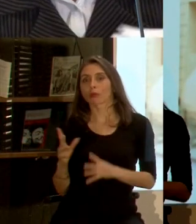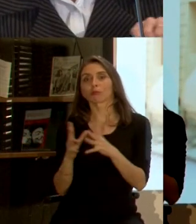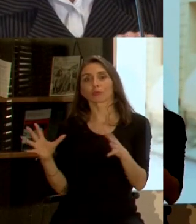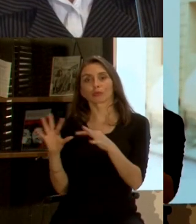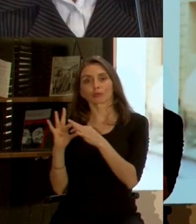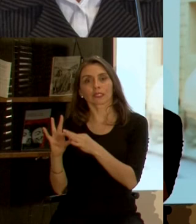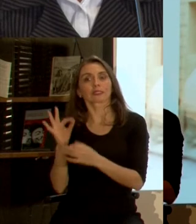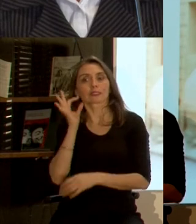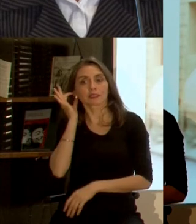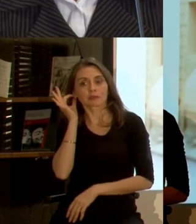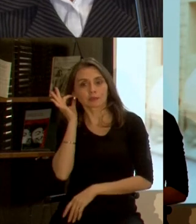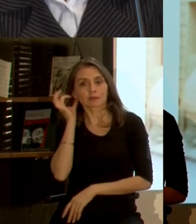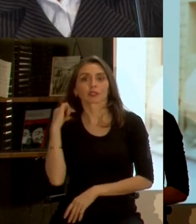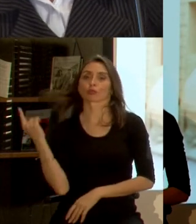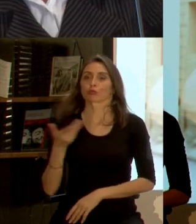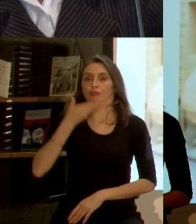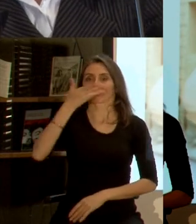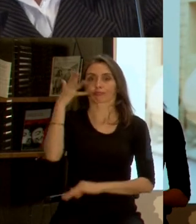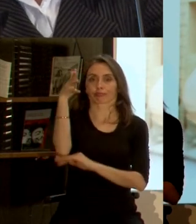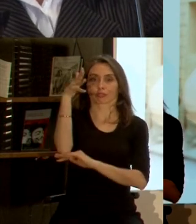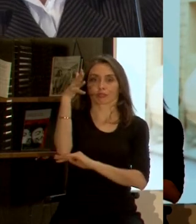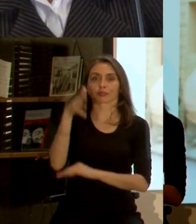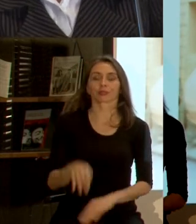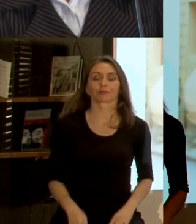Carolina por tu exposición